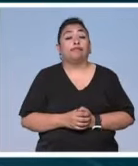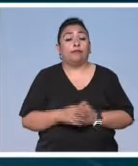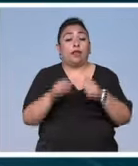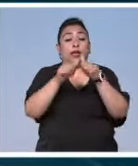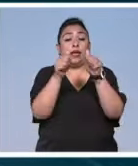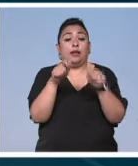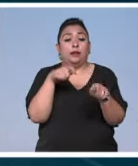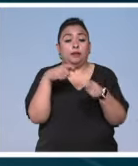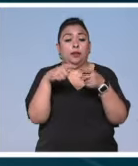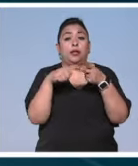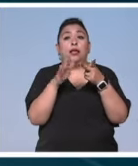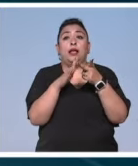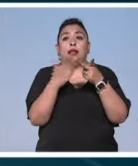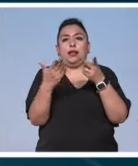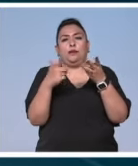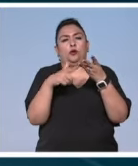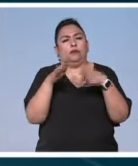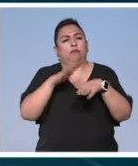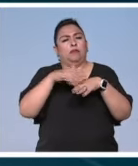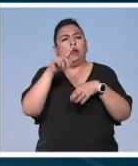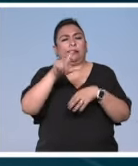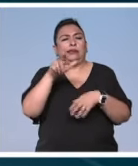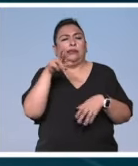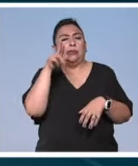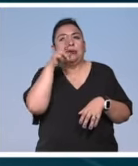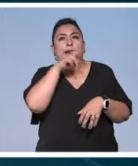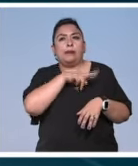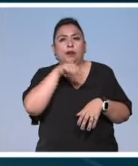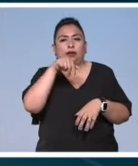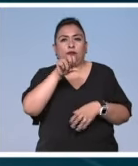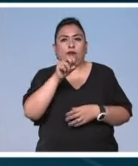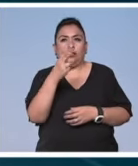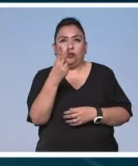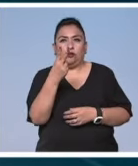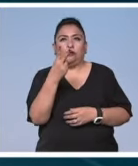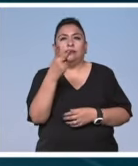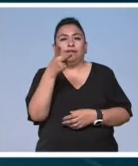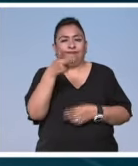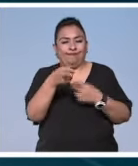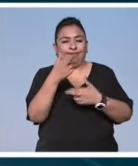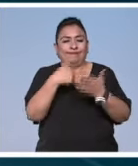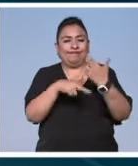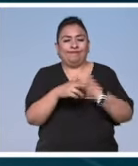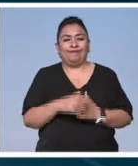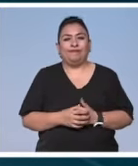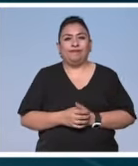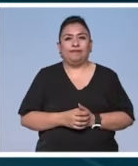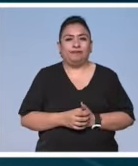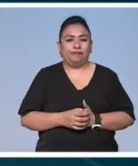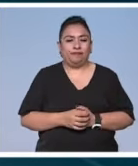artes plásticas libros y mucho más en unos momentos eso es Noticias 22 ya volvemos